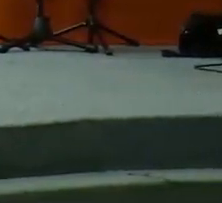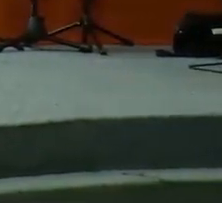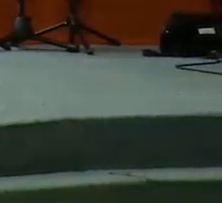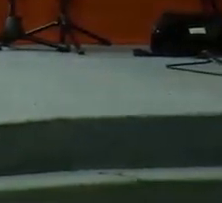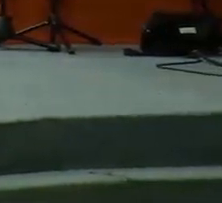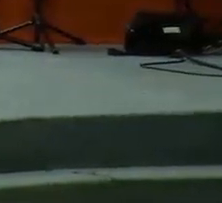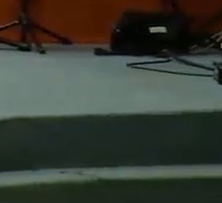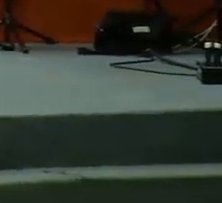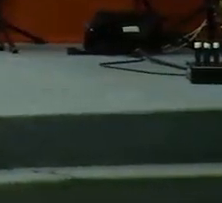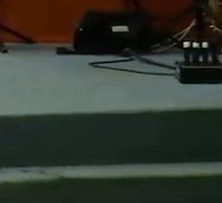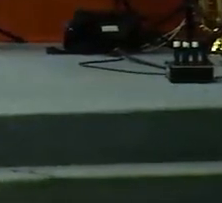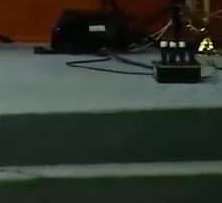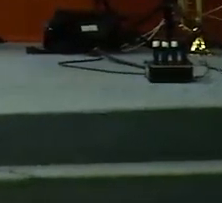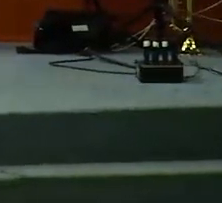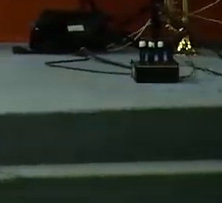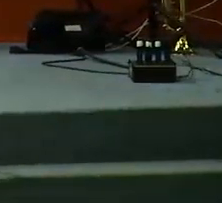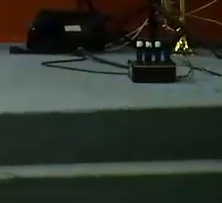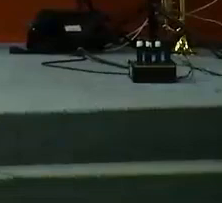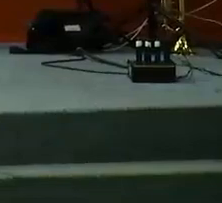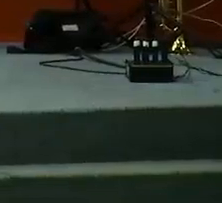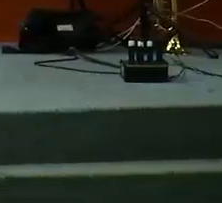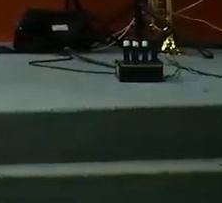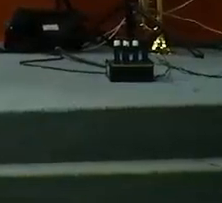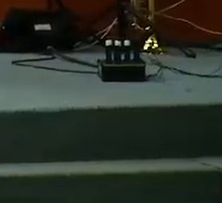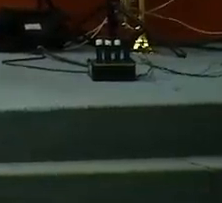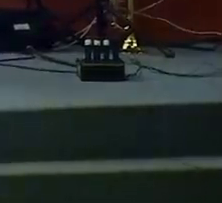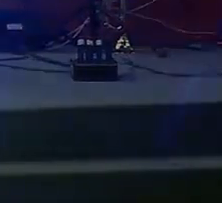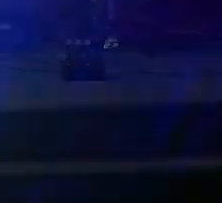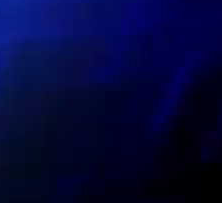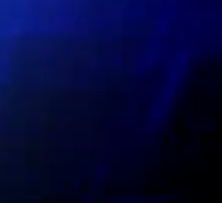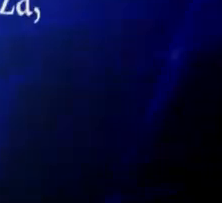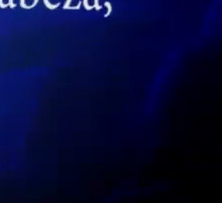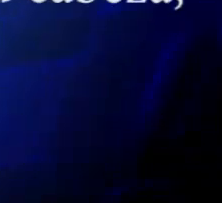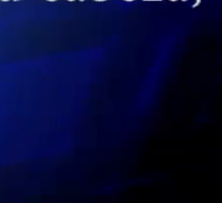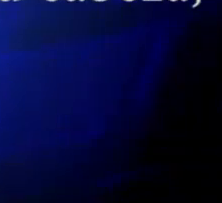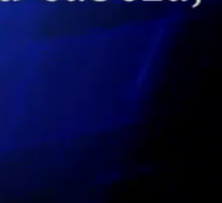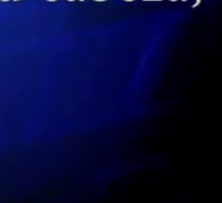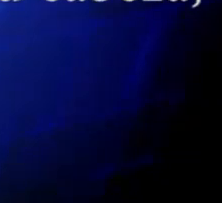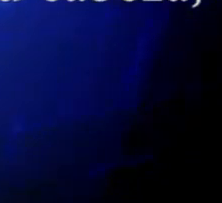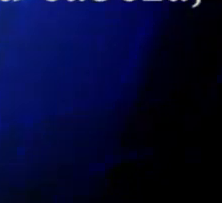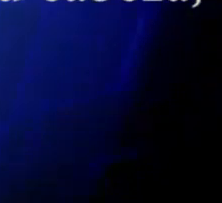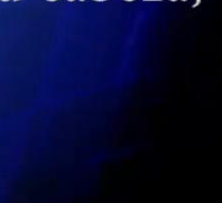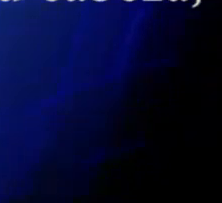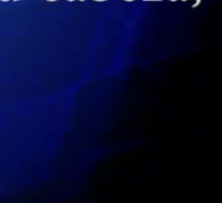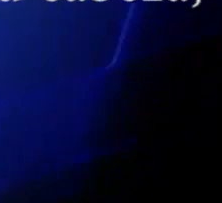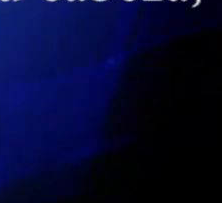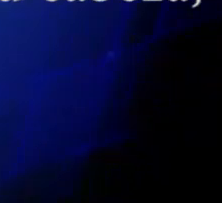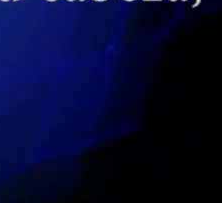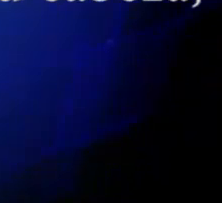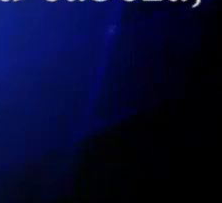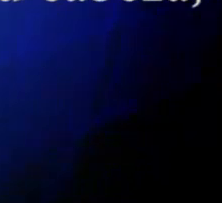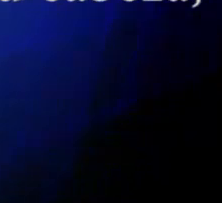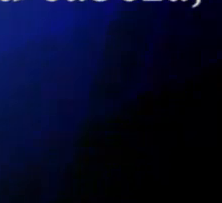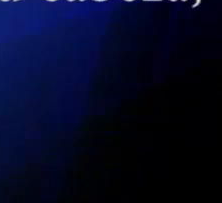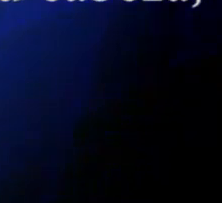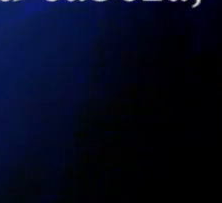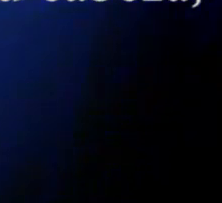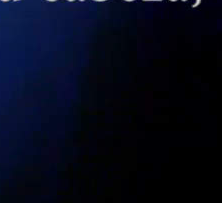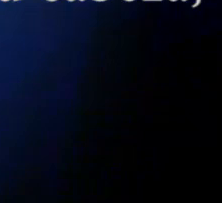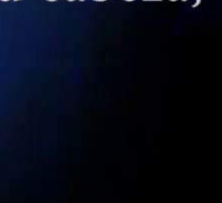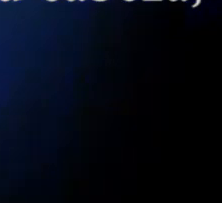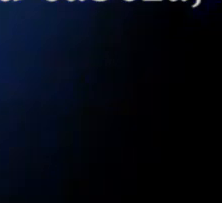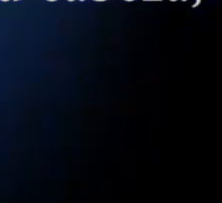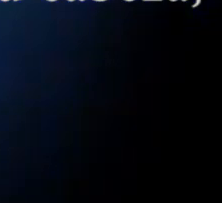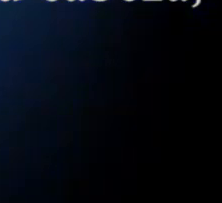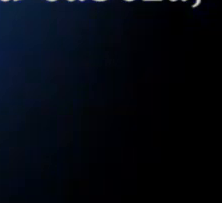Una gran señal Apareció en el cielo Una mujer ¿Quién es esa mujer?